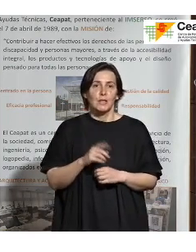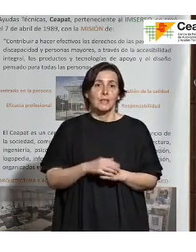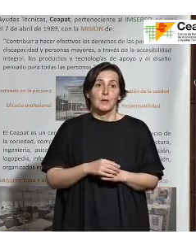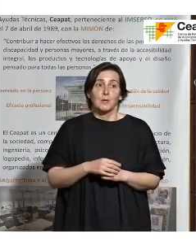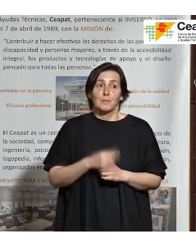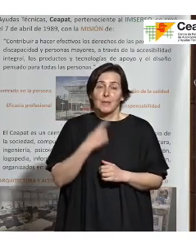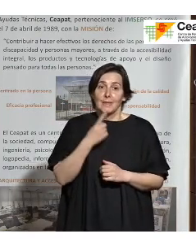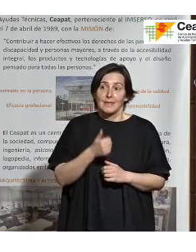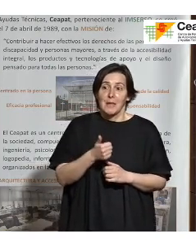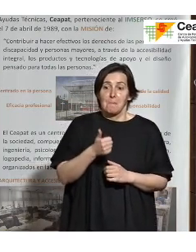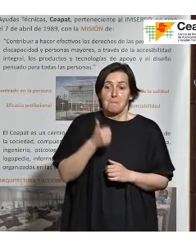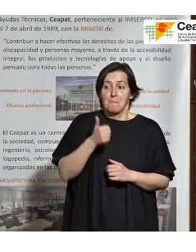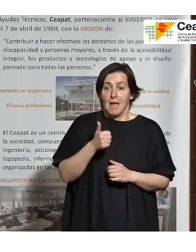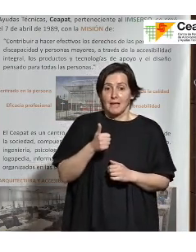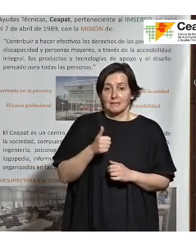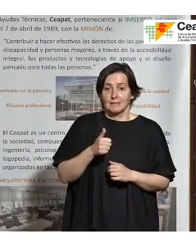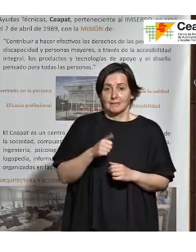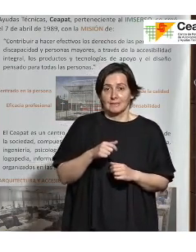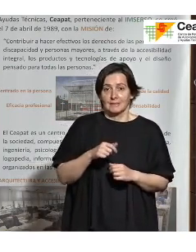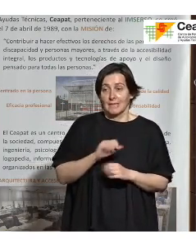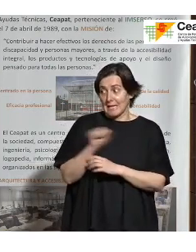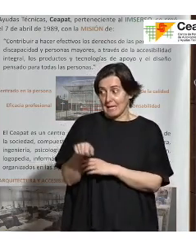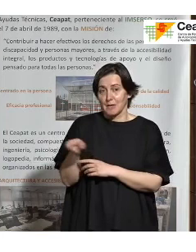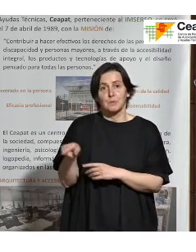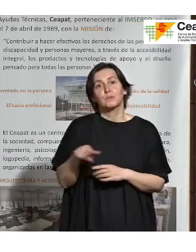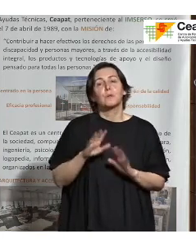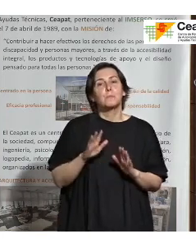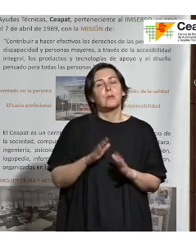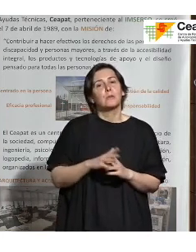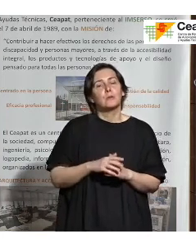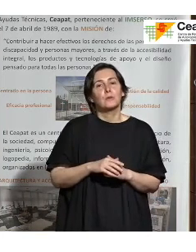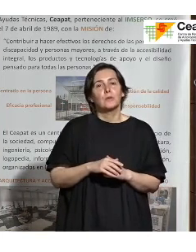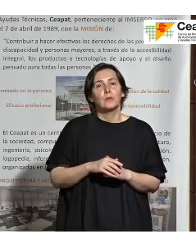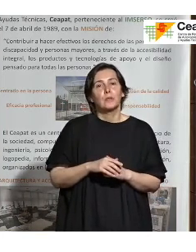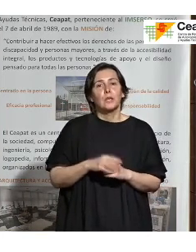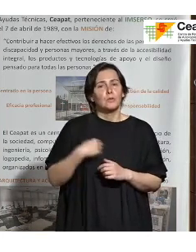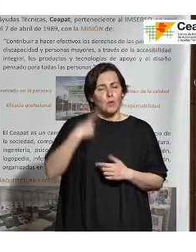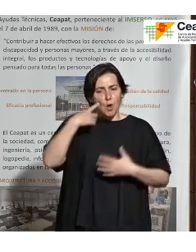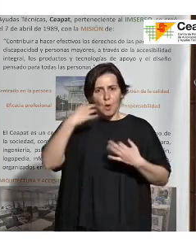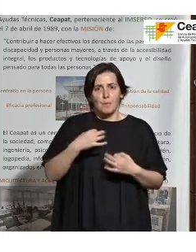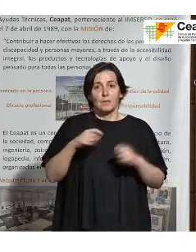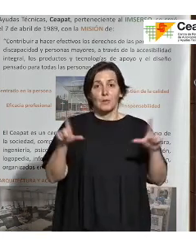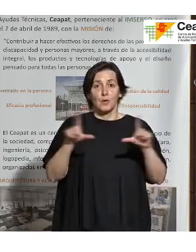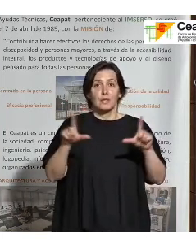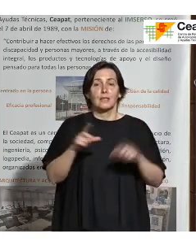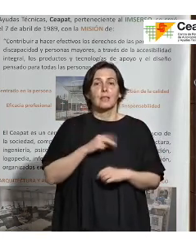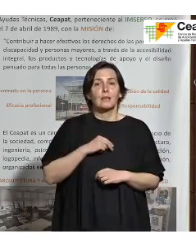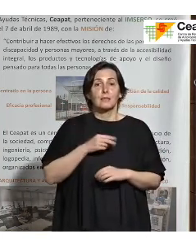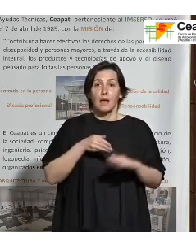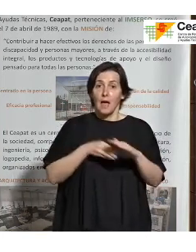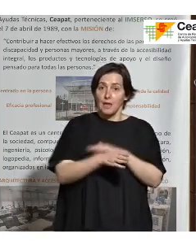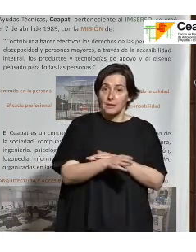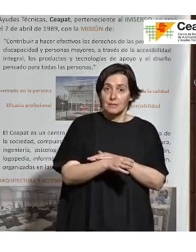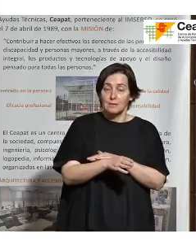que los ponentes, pero sí que estoy convencido de una cosa, la teleasistencia accesible es